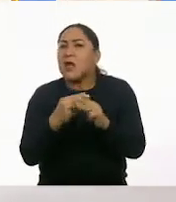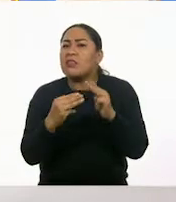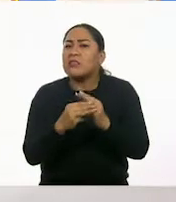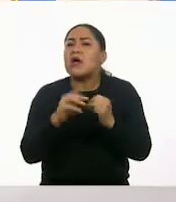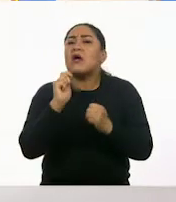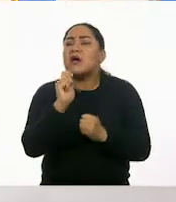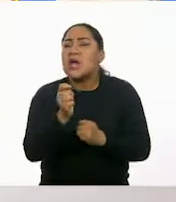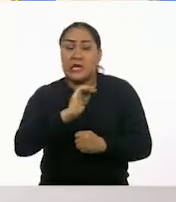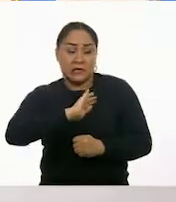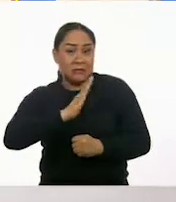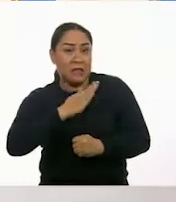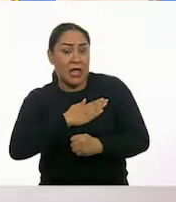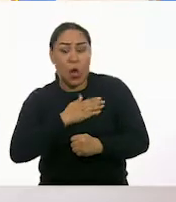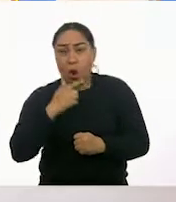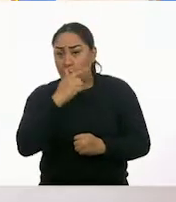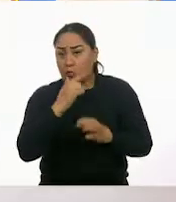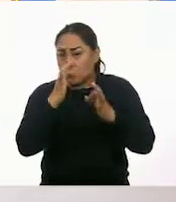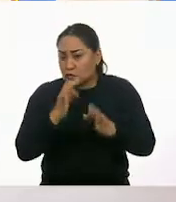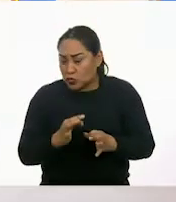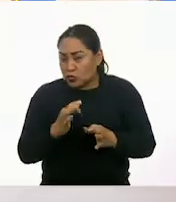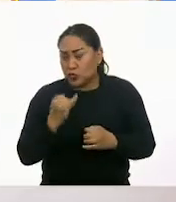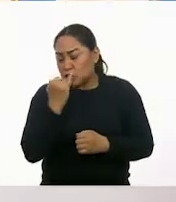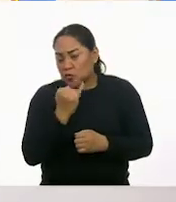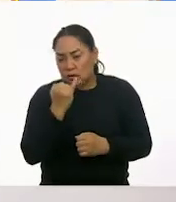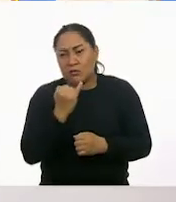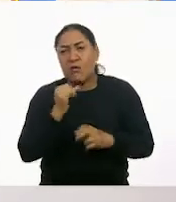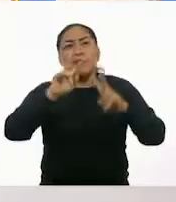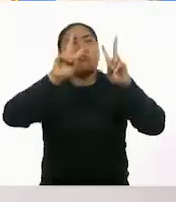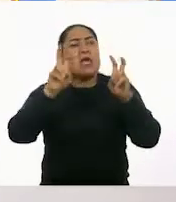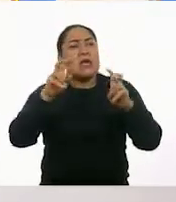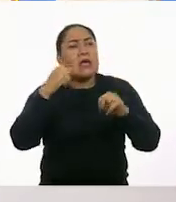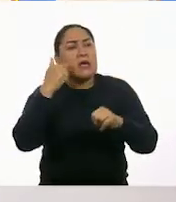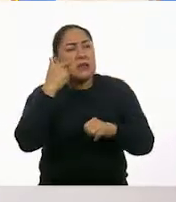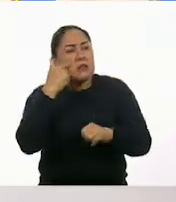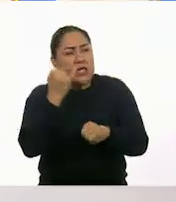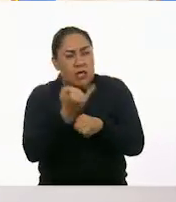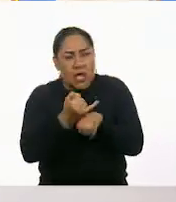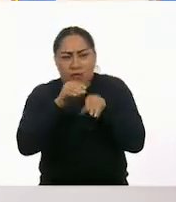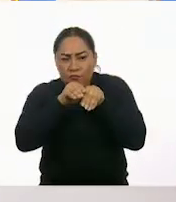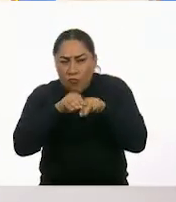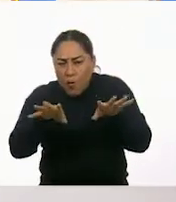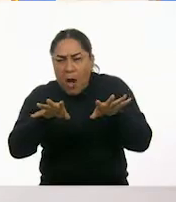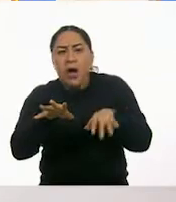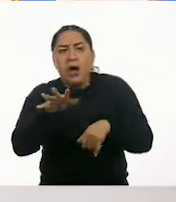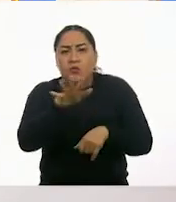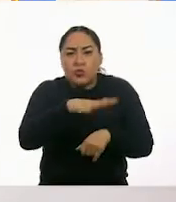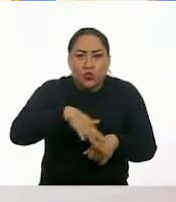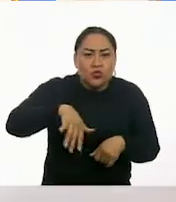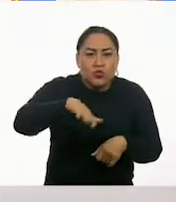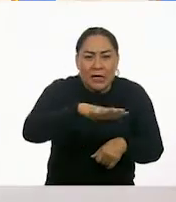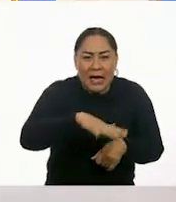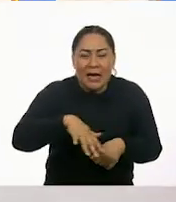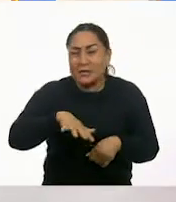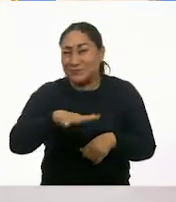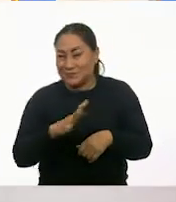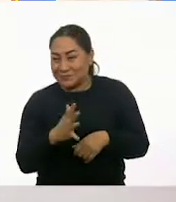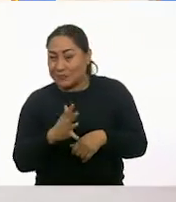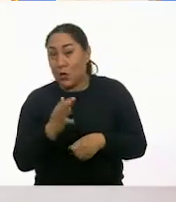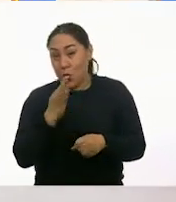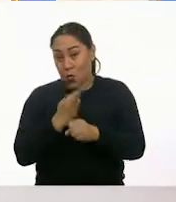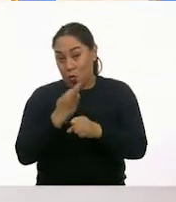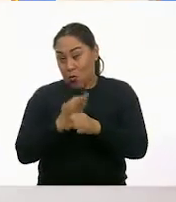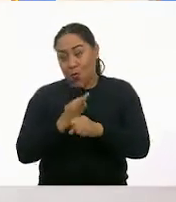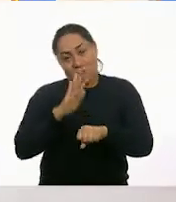lengua materna. Y el tema se llama a buscar información. Pero para que nos pongan las